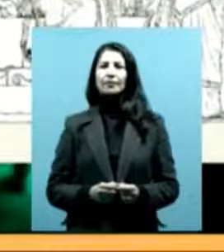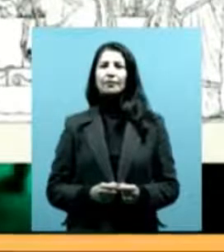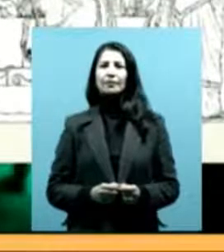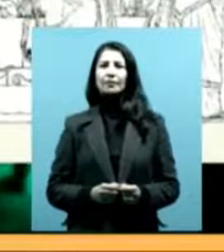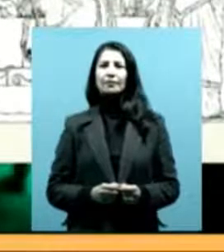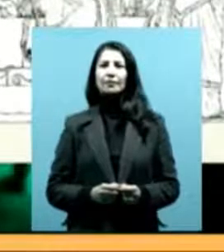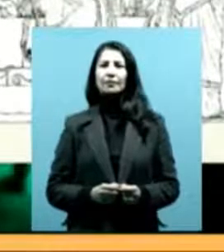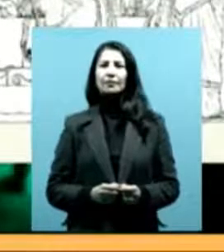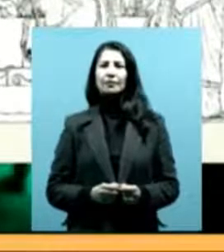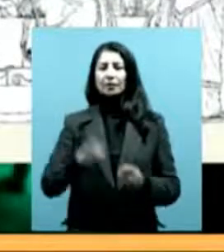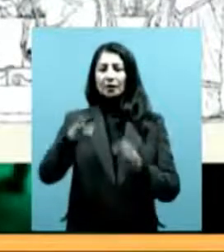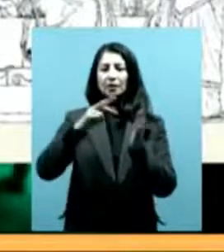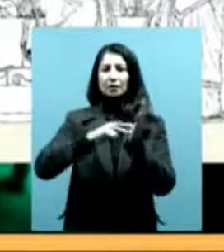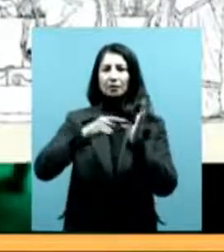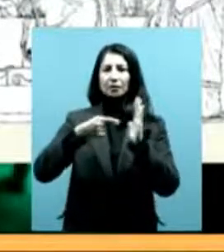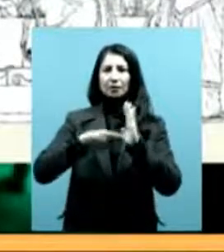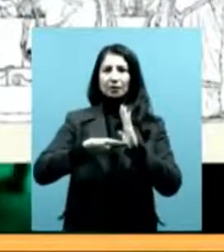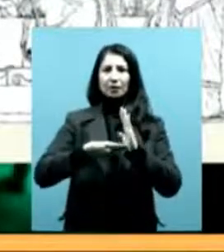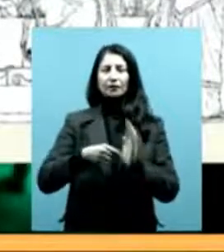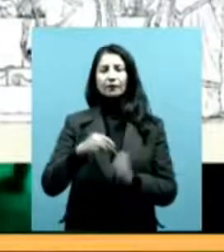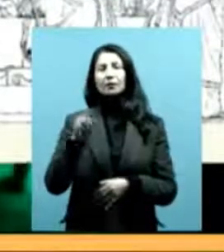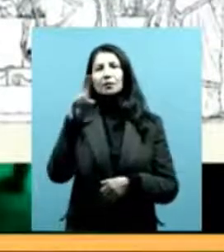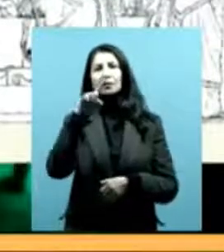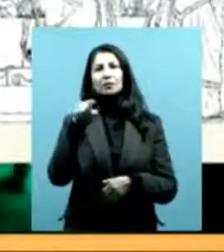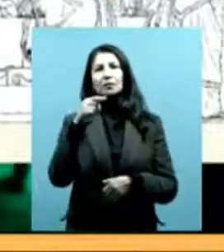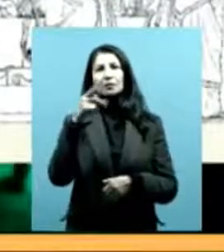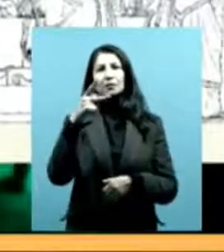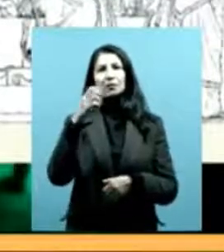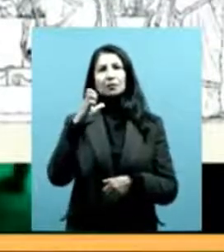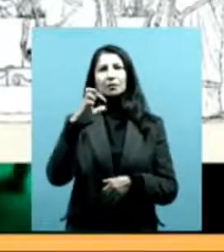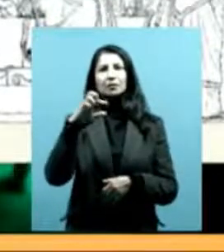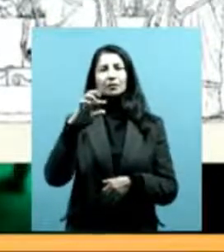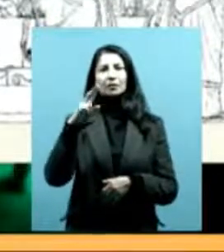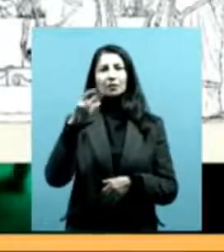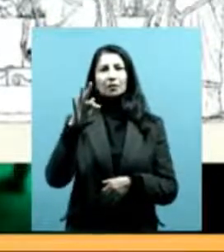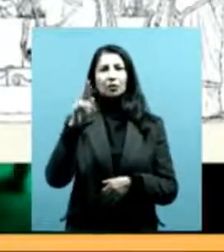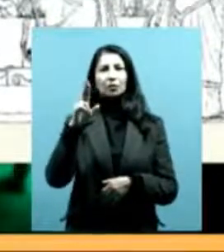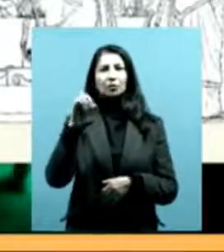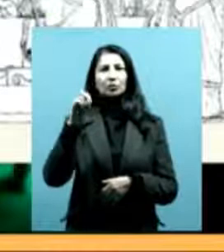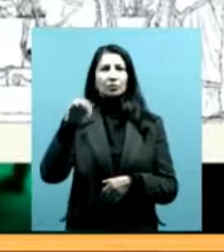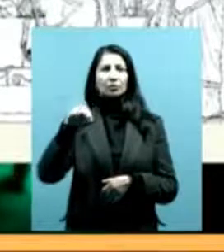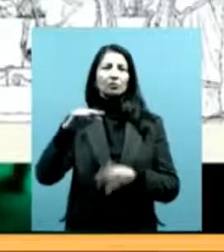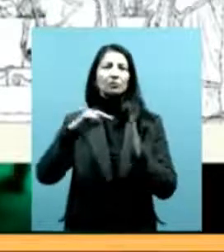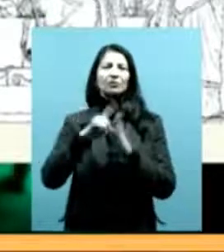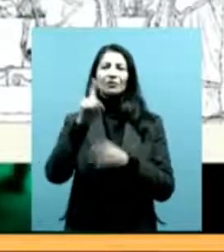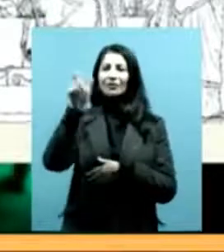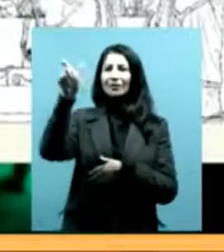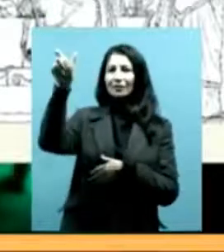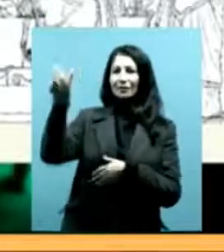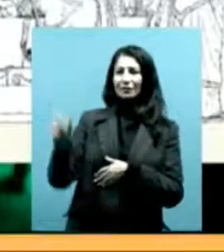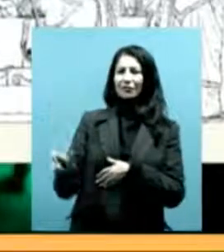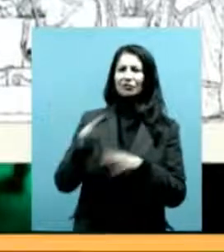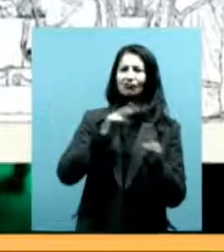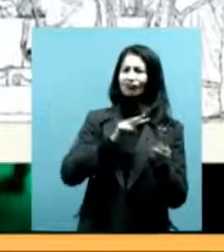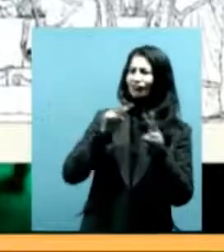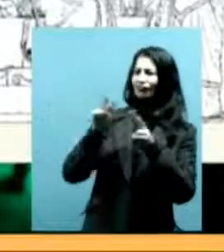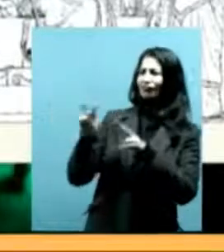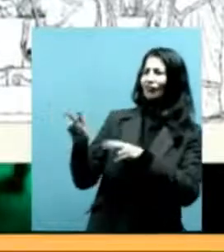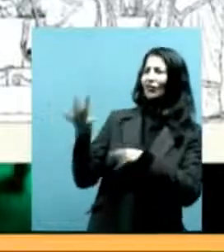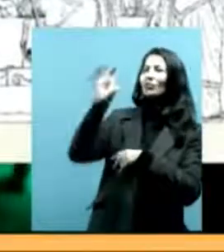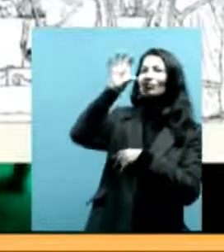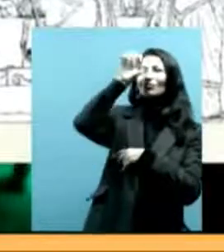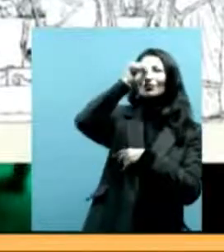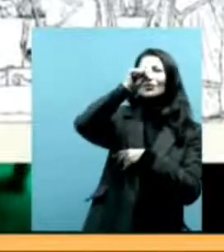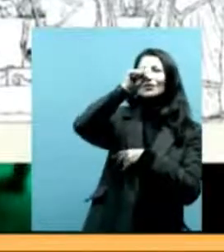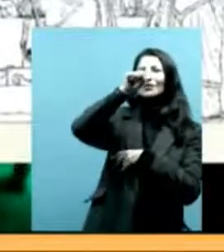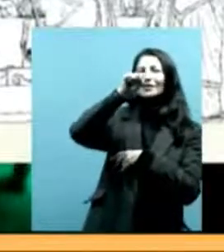Esta metáfora del Skeptron la toma Benveniste, un lingüista, después la toma Bourdieu, un sociólogo, para dar cuenta de